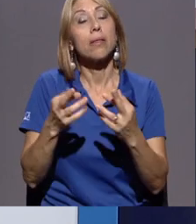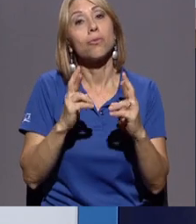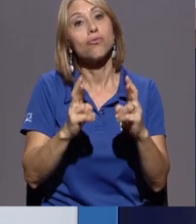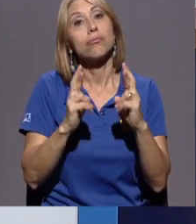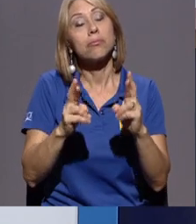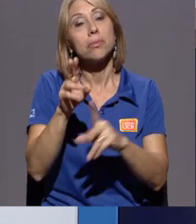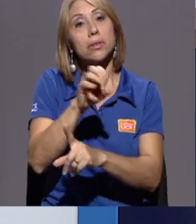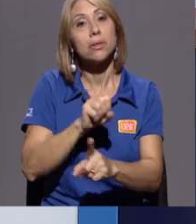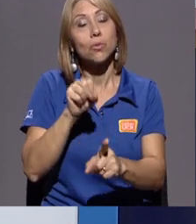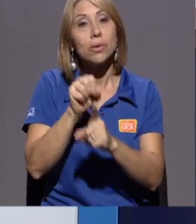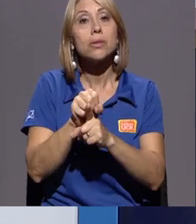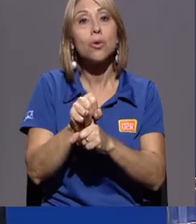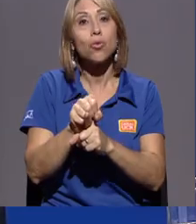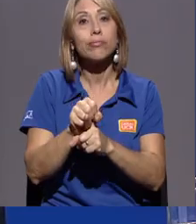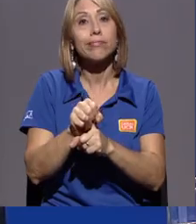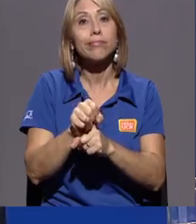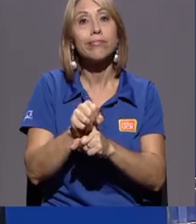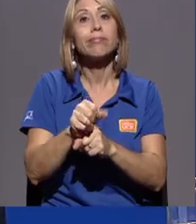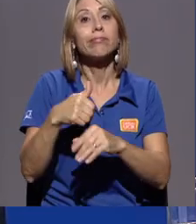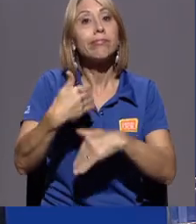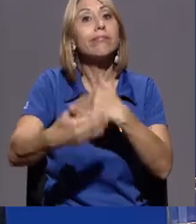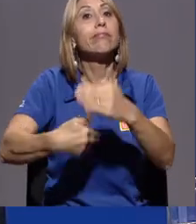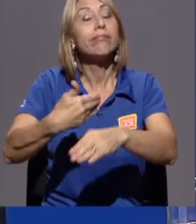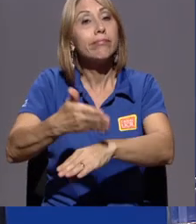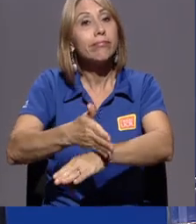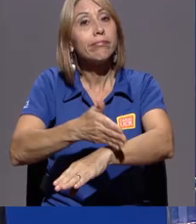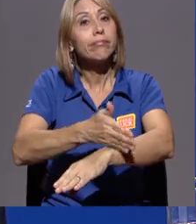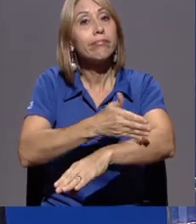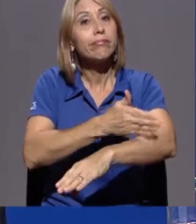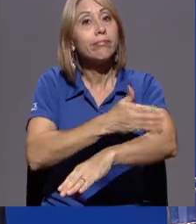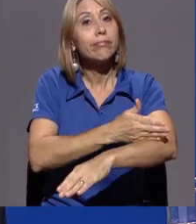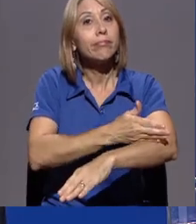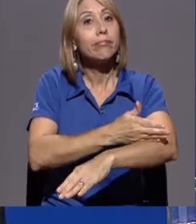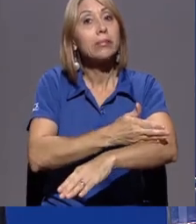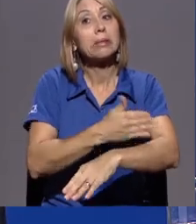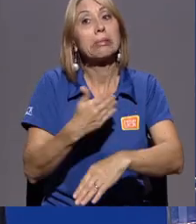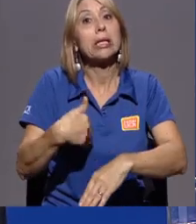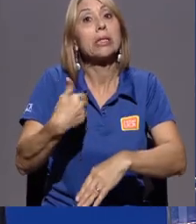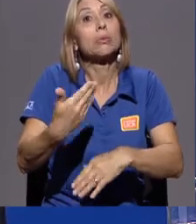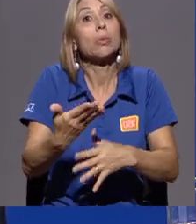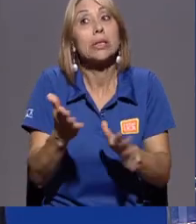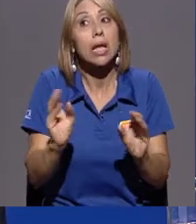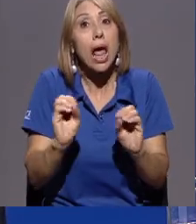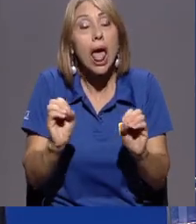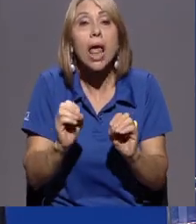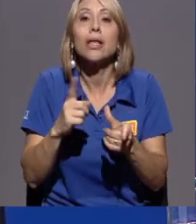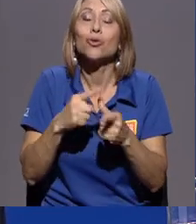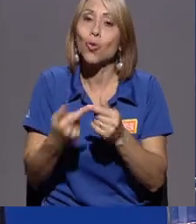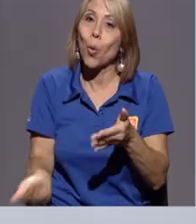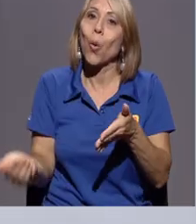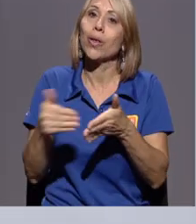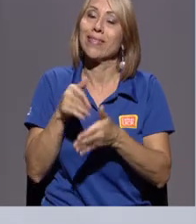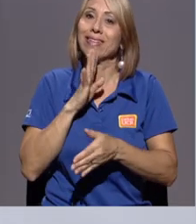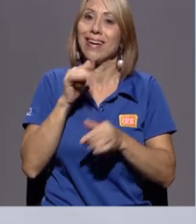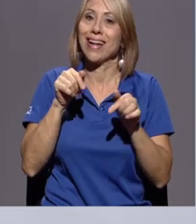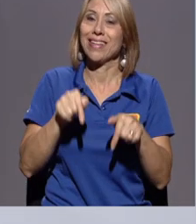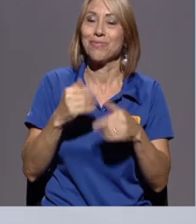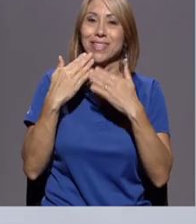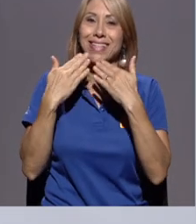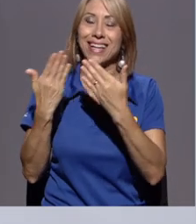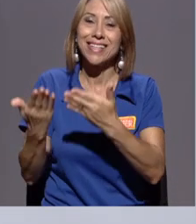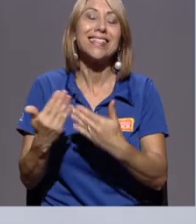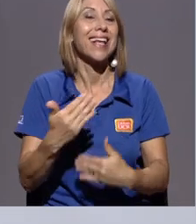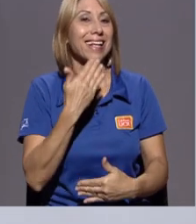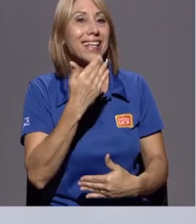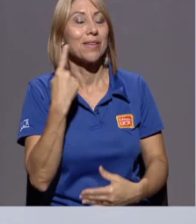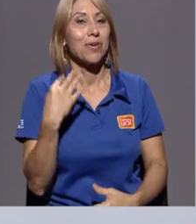situación sea para mejor más adelante y si no, pues volveremos nuevamente a tocar el tema aquí en la academia. Muchísimas gracias, Don Allen. Con mucho gusto,